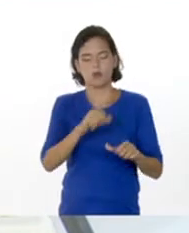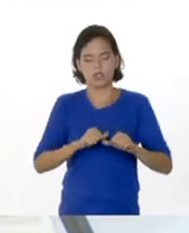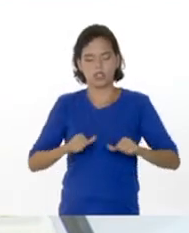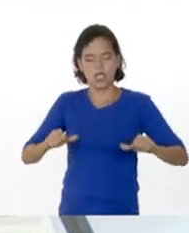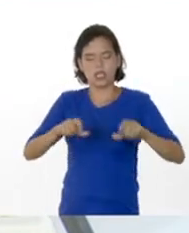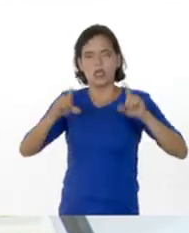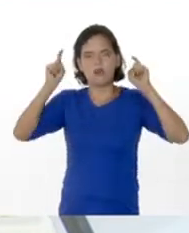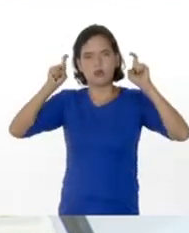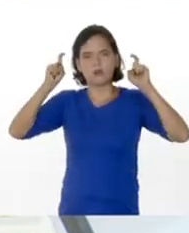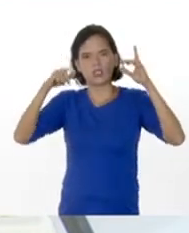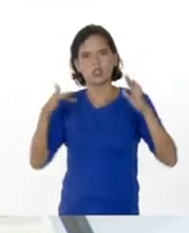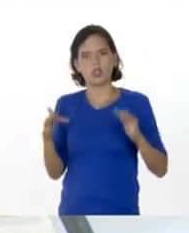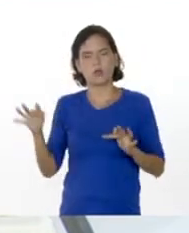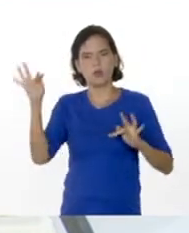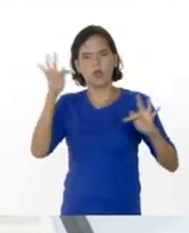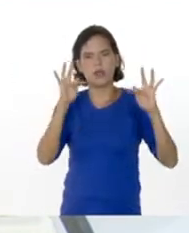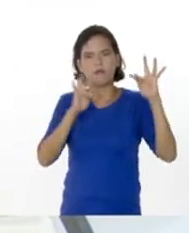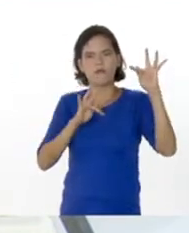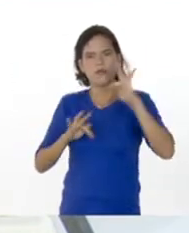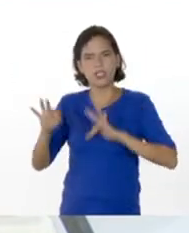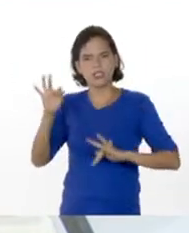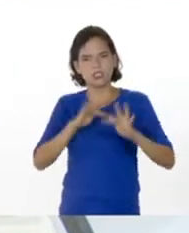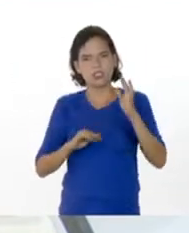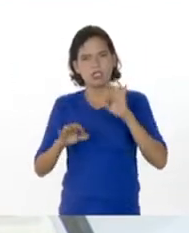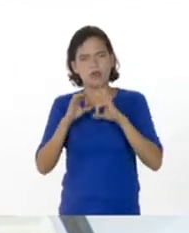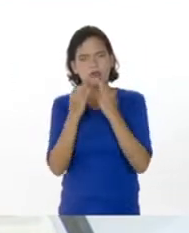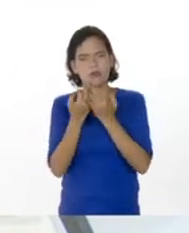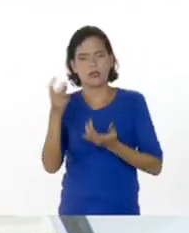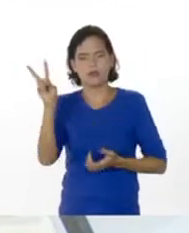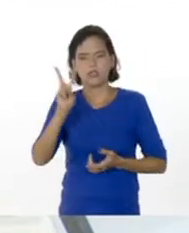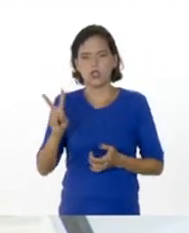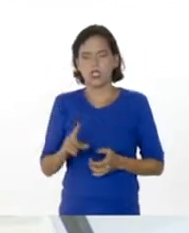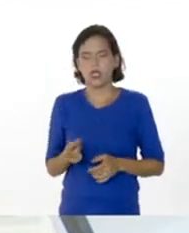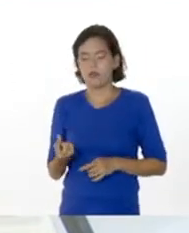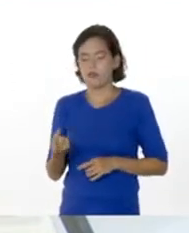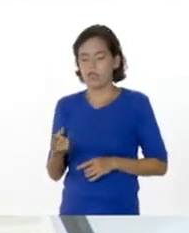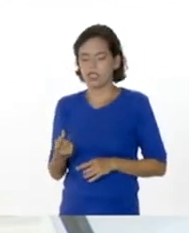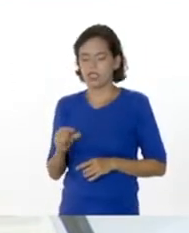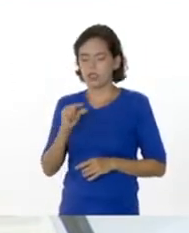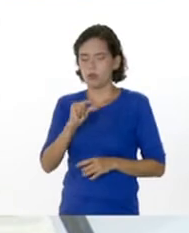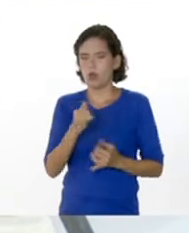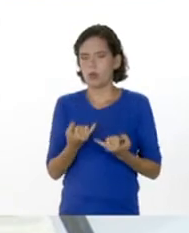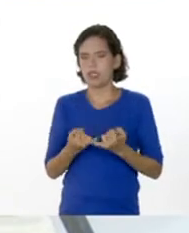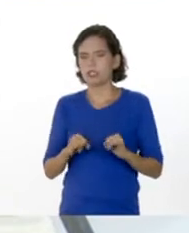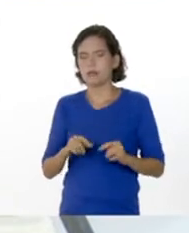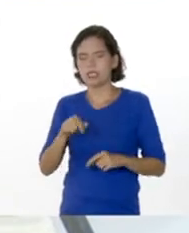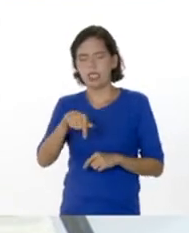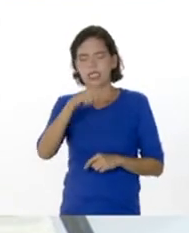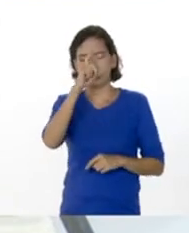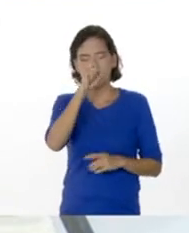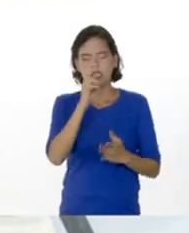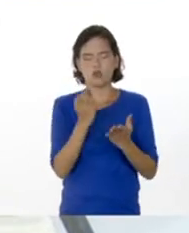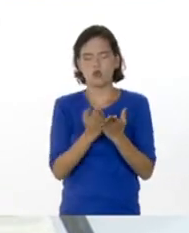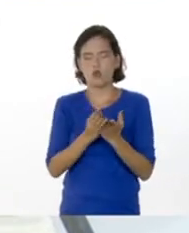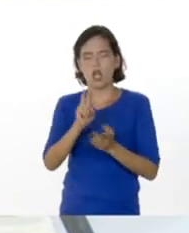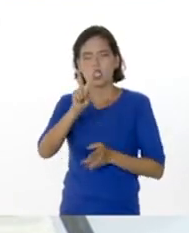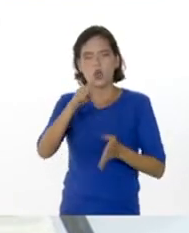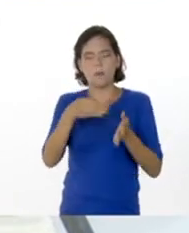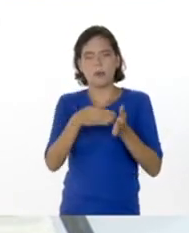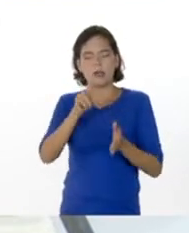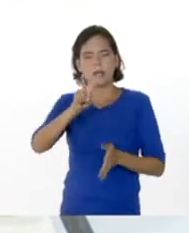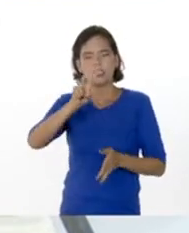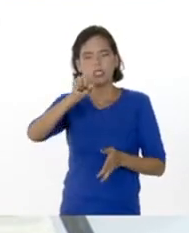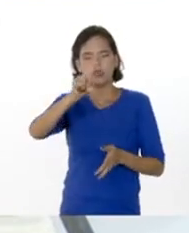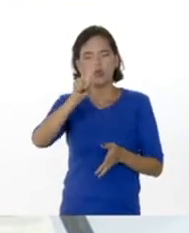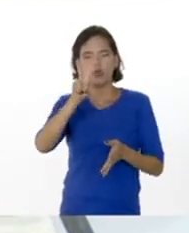formación como lo es física. Familia venezolana, estudiantes, ya en la recta final de este año escolar 2021-2022. A